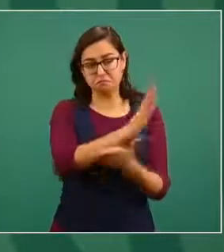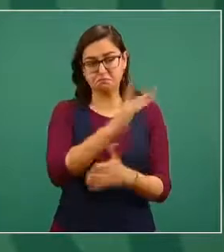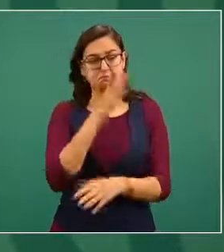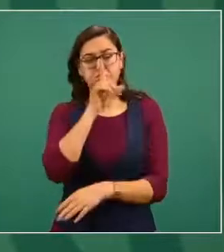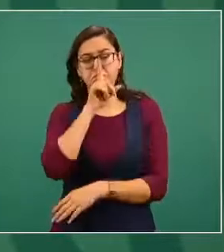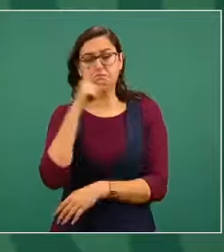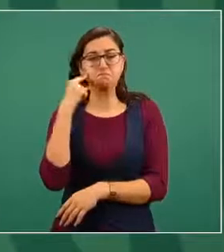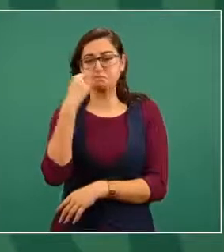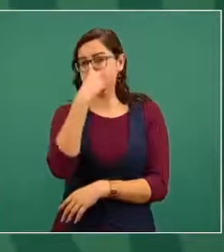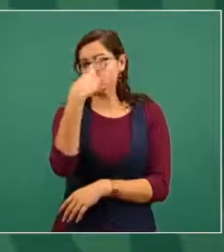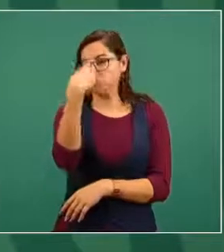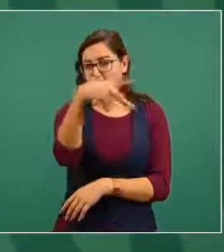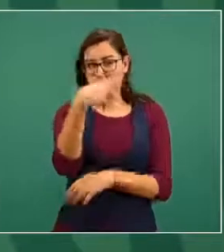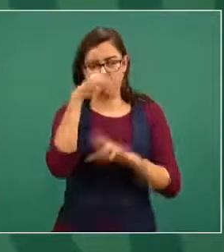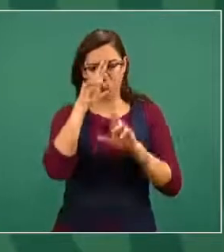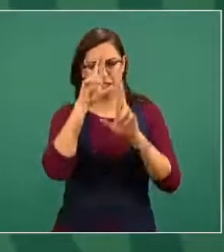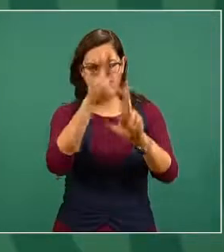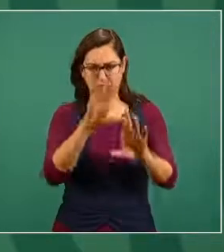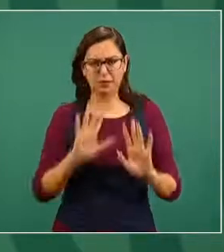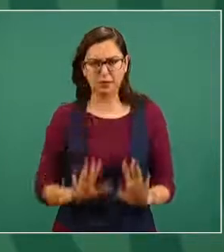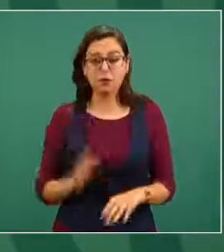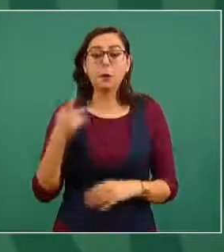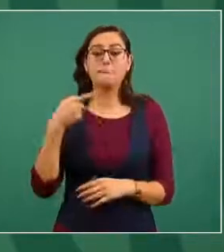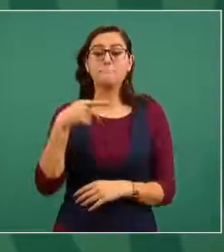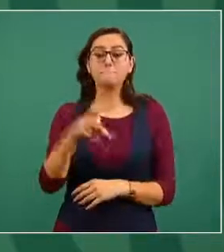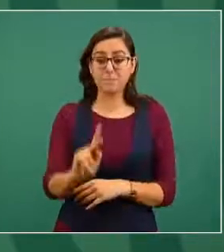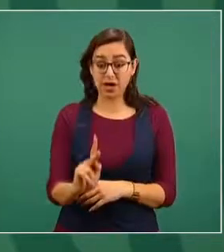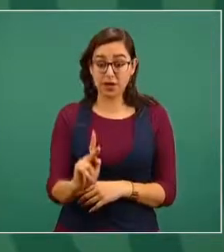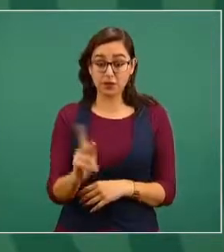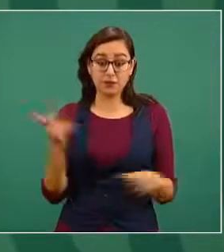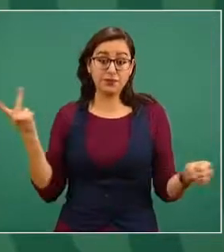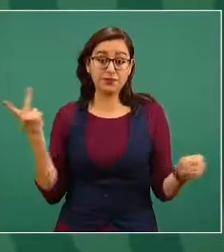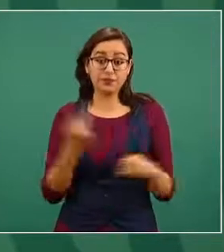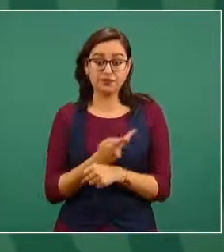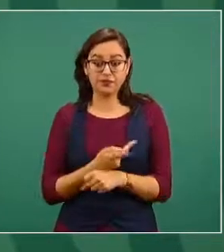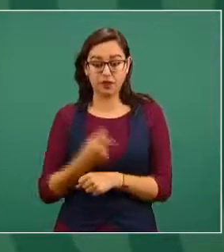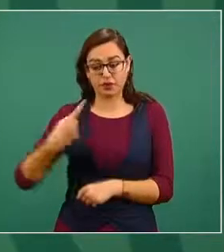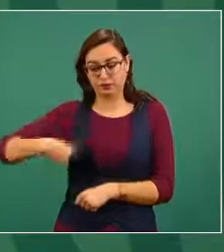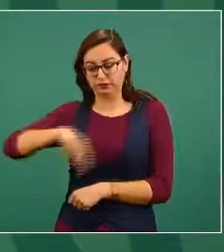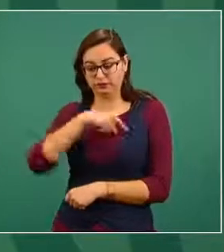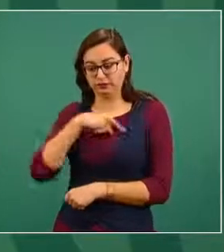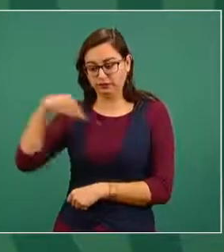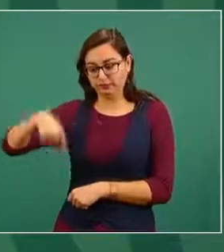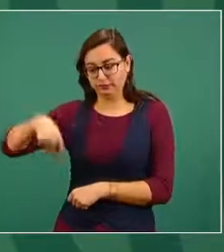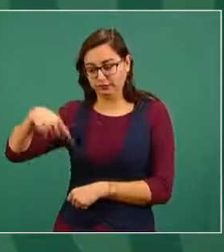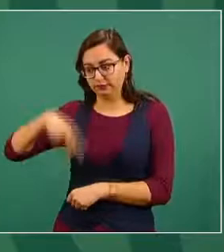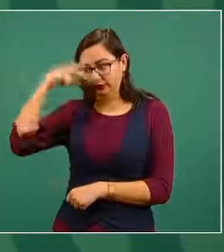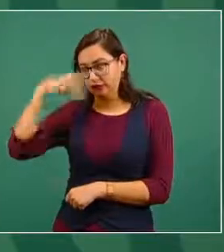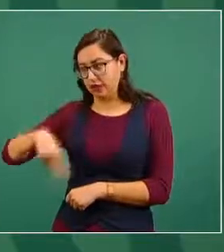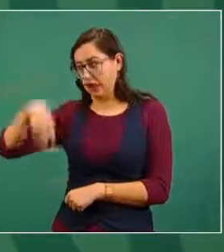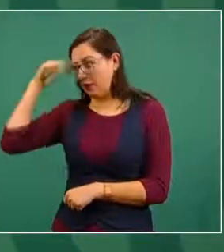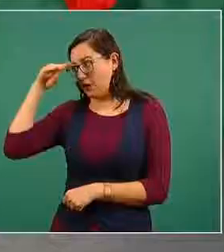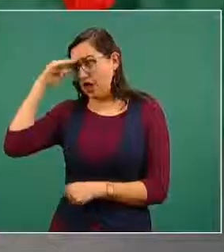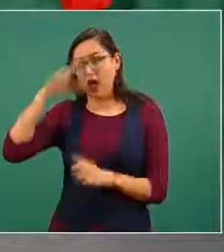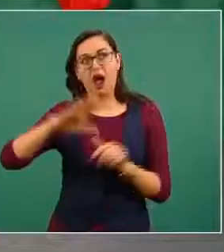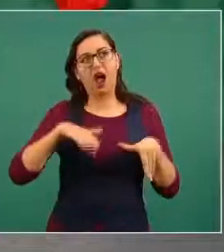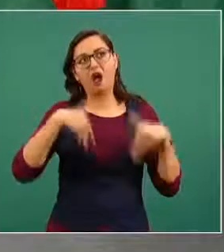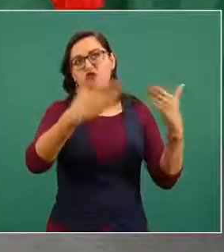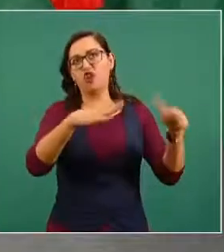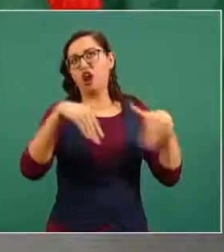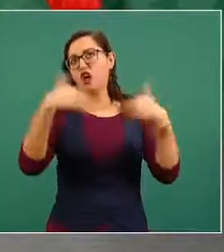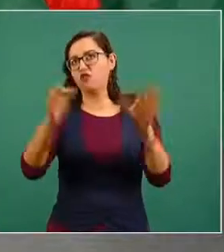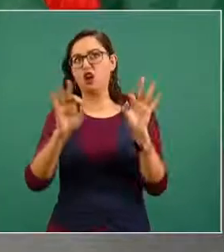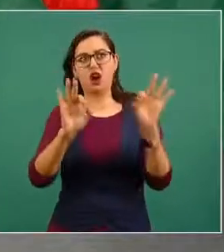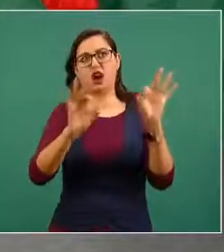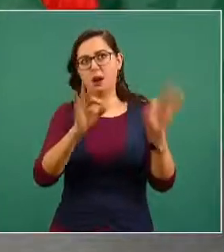no todo lo de fuera es bueno excelente como tampoco